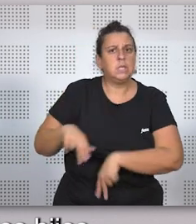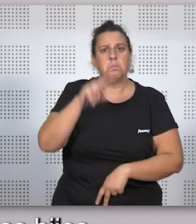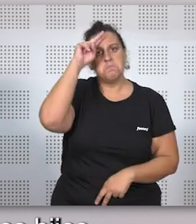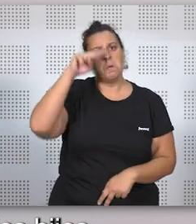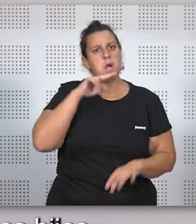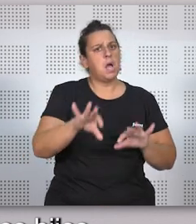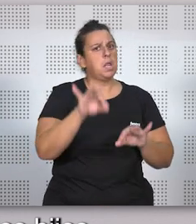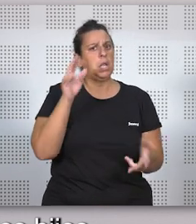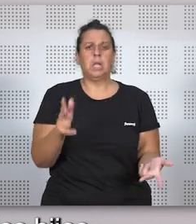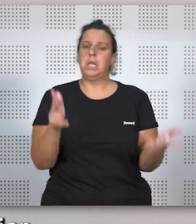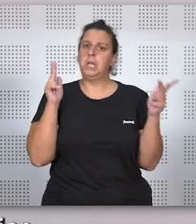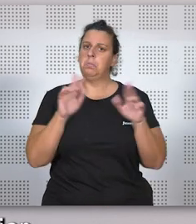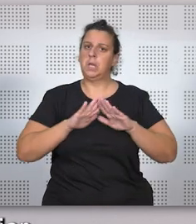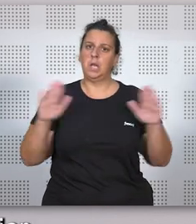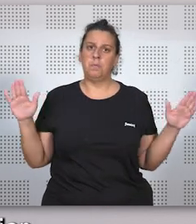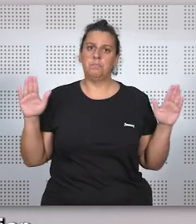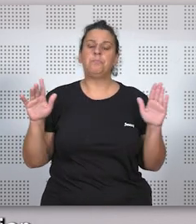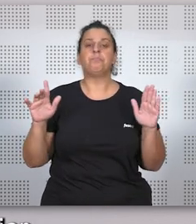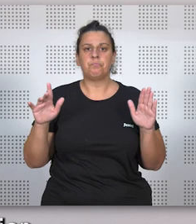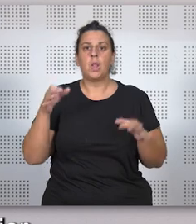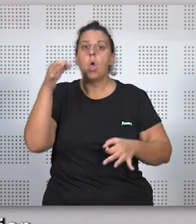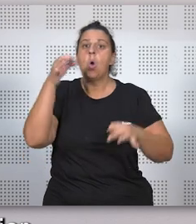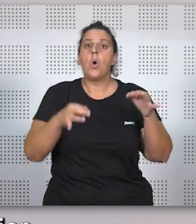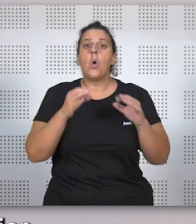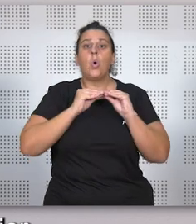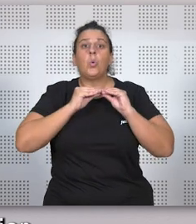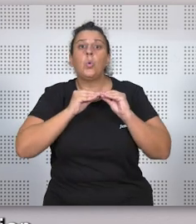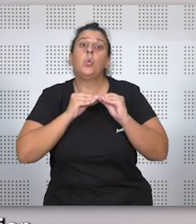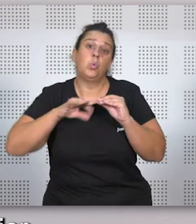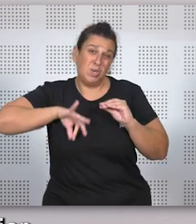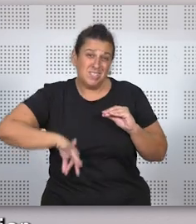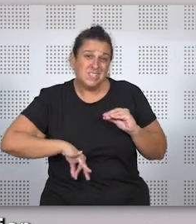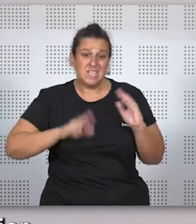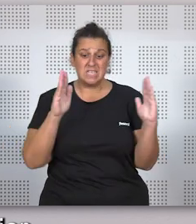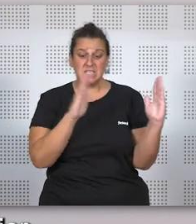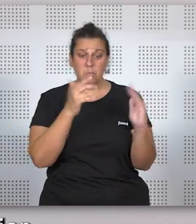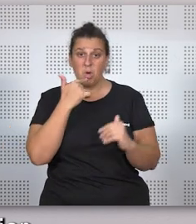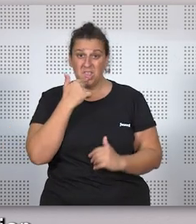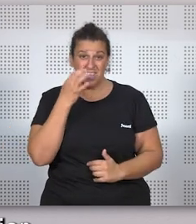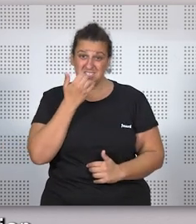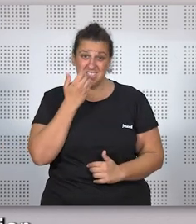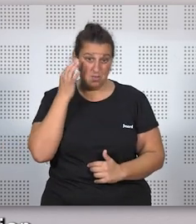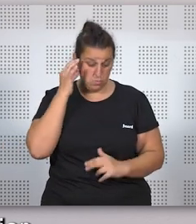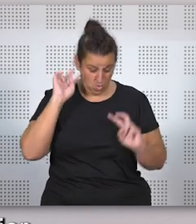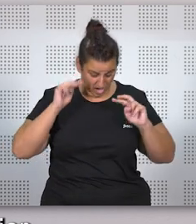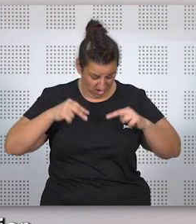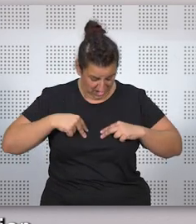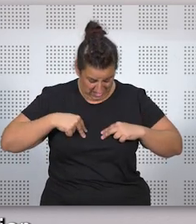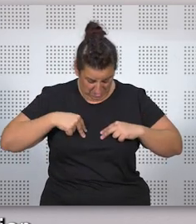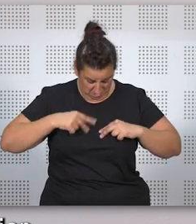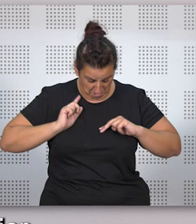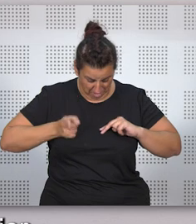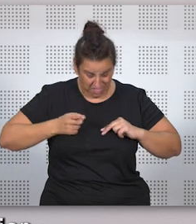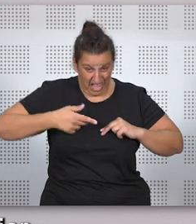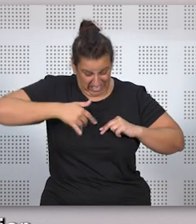decidir libremente él. Los juristas de la época decían, si la mujer no manda sobre ella misma, ¿cómo va a mandar sobre